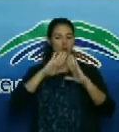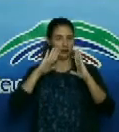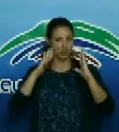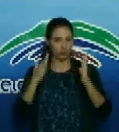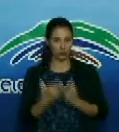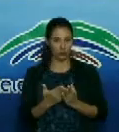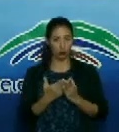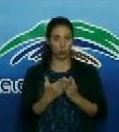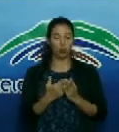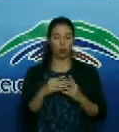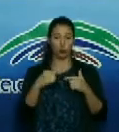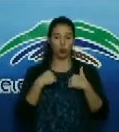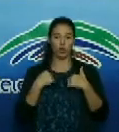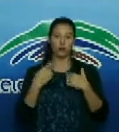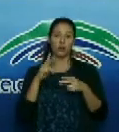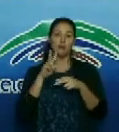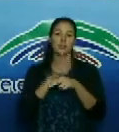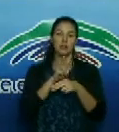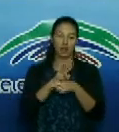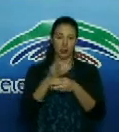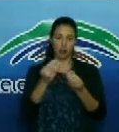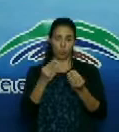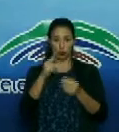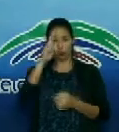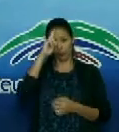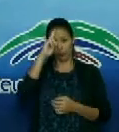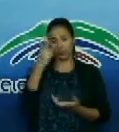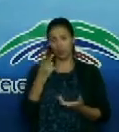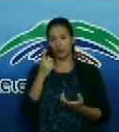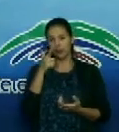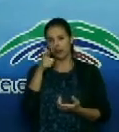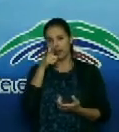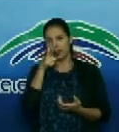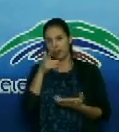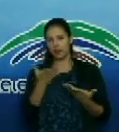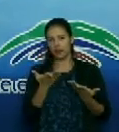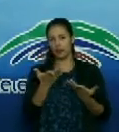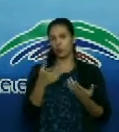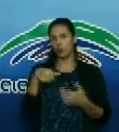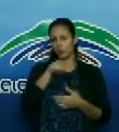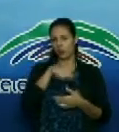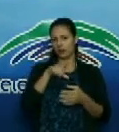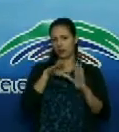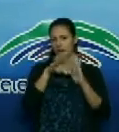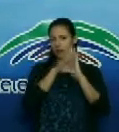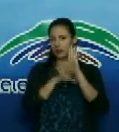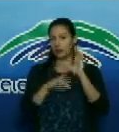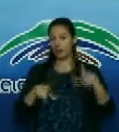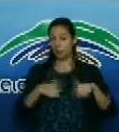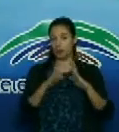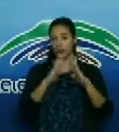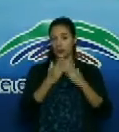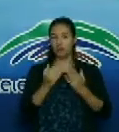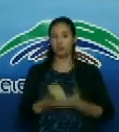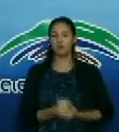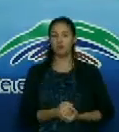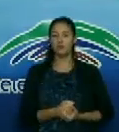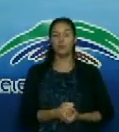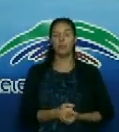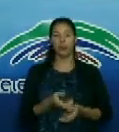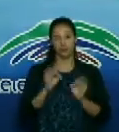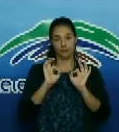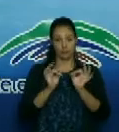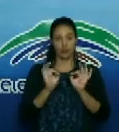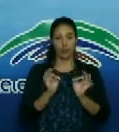Fermín Valdés Domínguez para coberturas de prensa y es muy estricta las medidas de seguridad. Háblenos de ellas. Bueno, allí justamente